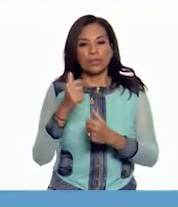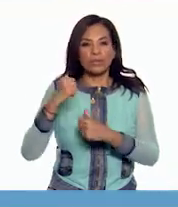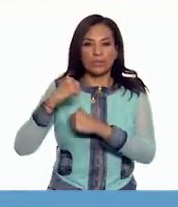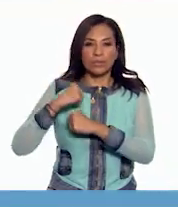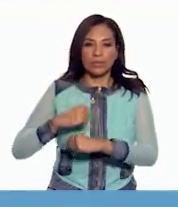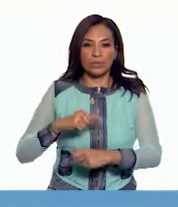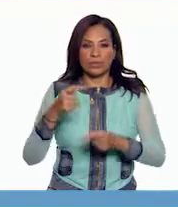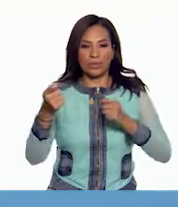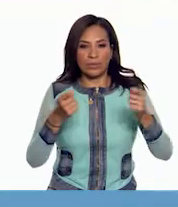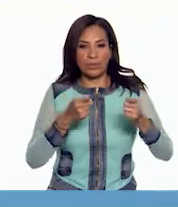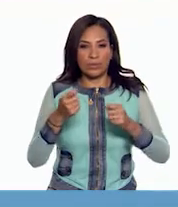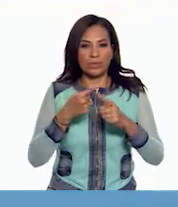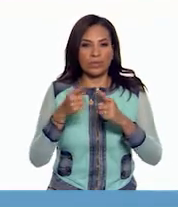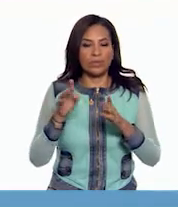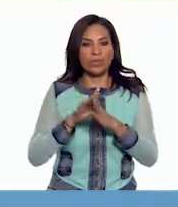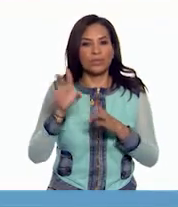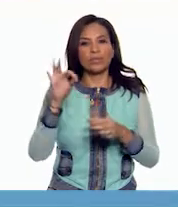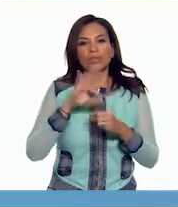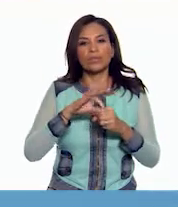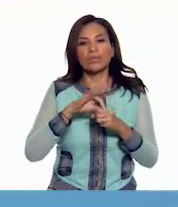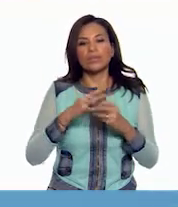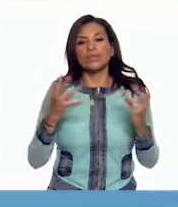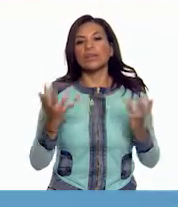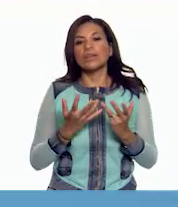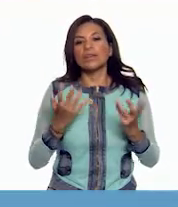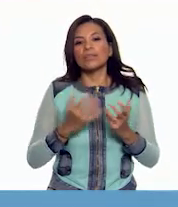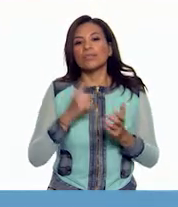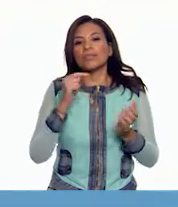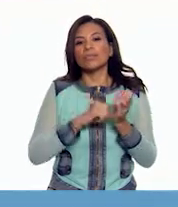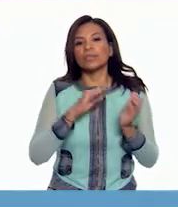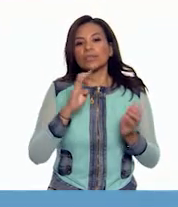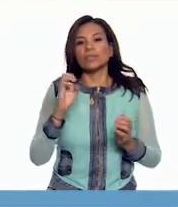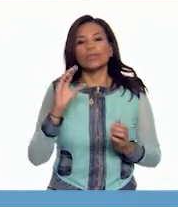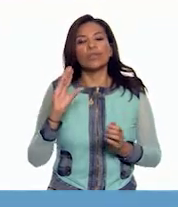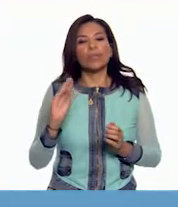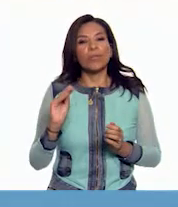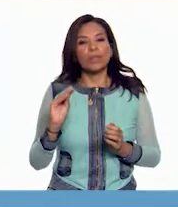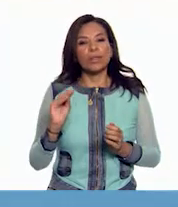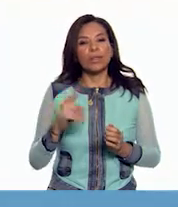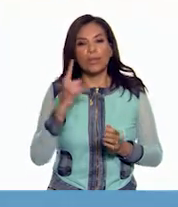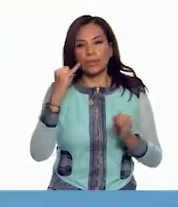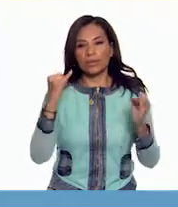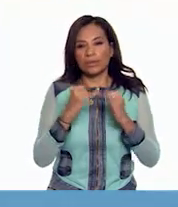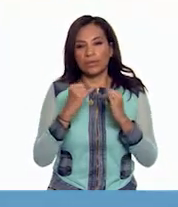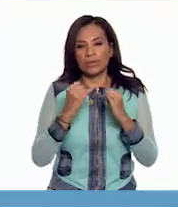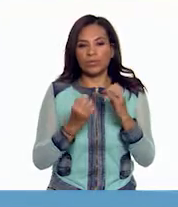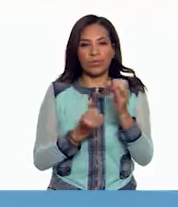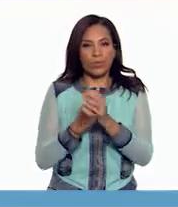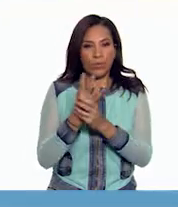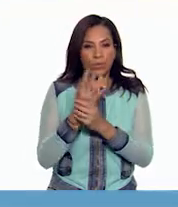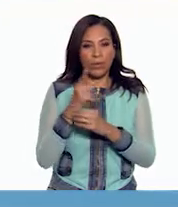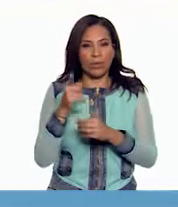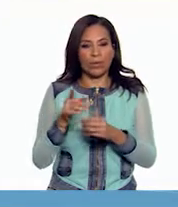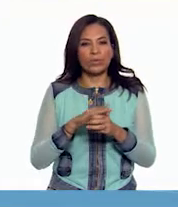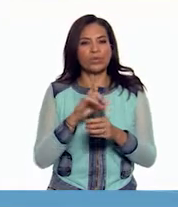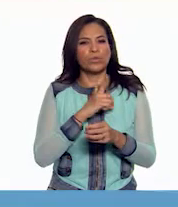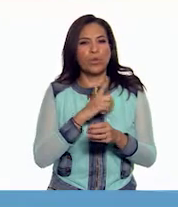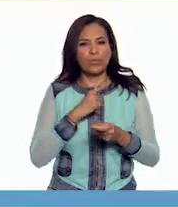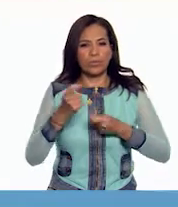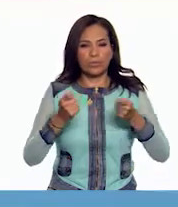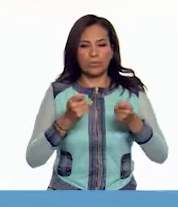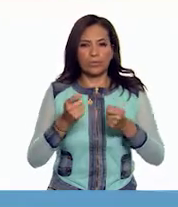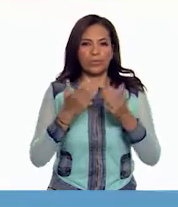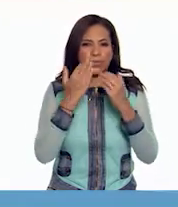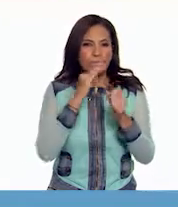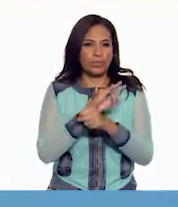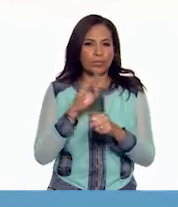encargada de controlar los asuntos electorales se creó en 1990 un instituto nuevo que de manera autónoma e